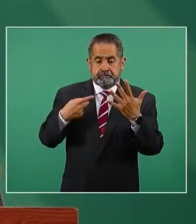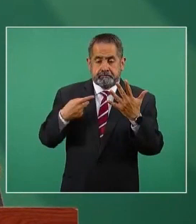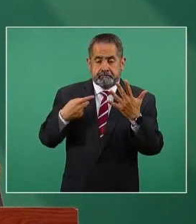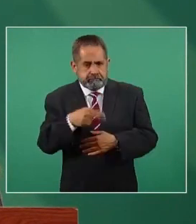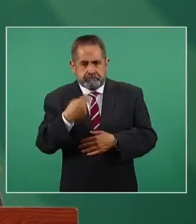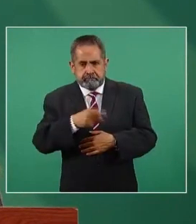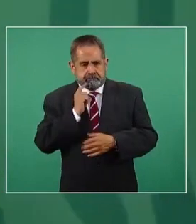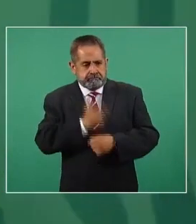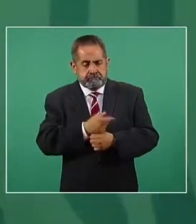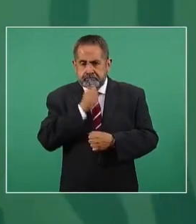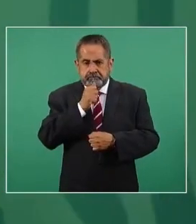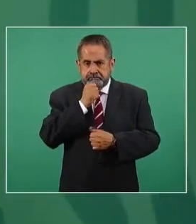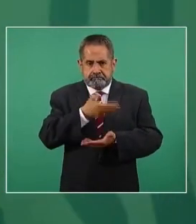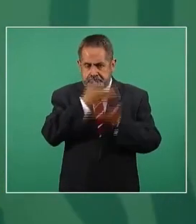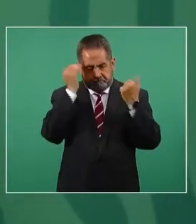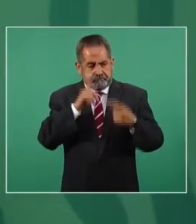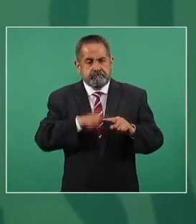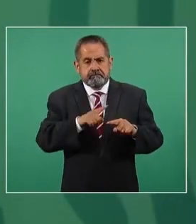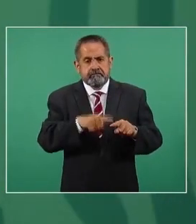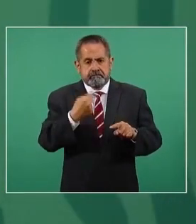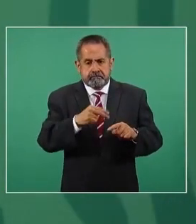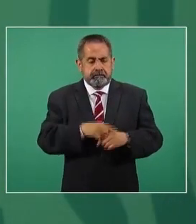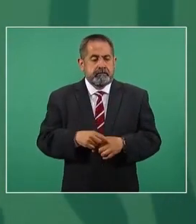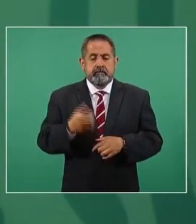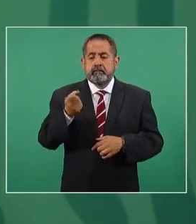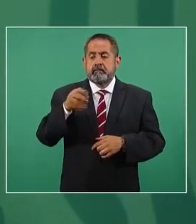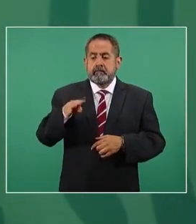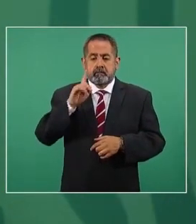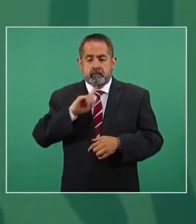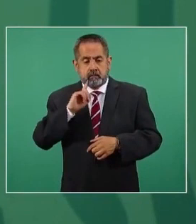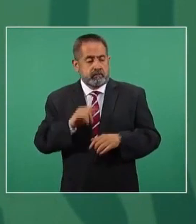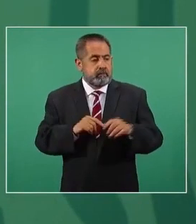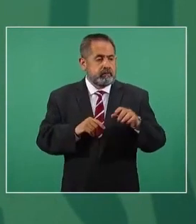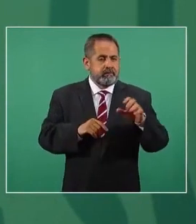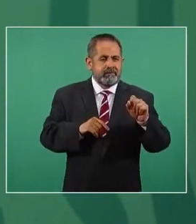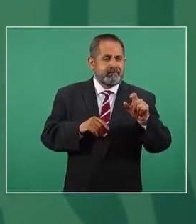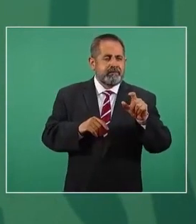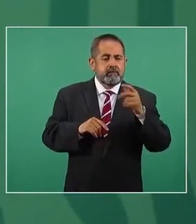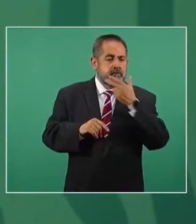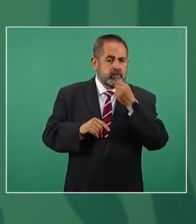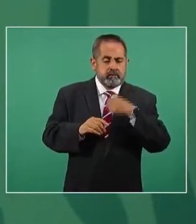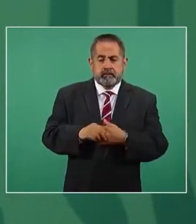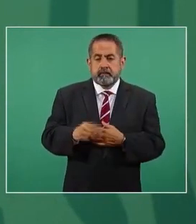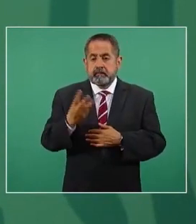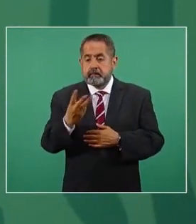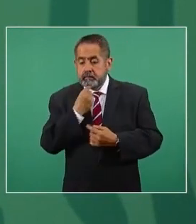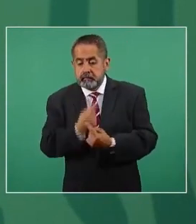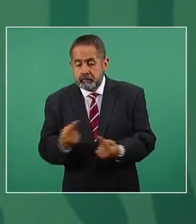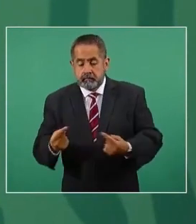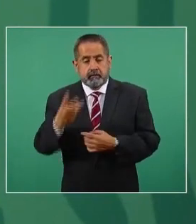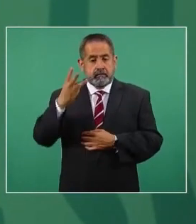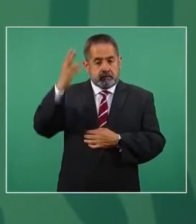En total son 19 mujeres y 60 hombres, son tres menores y tres adultos